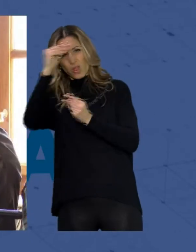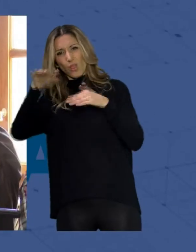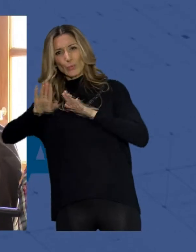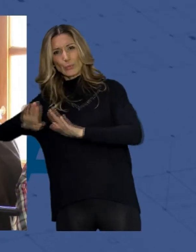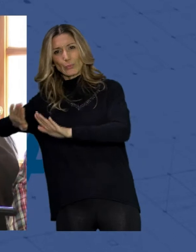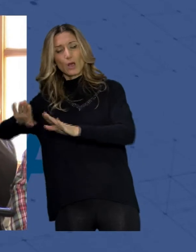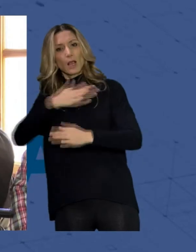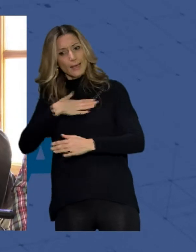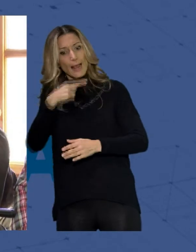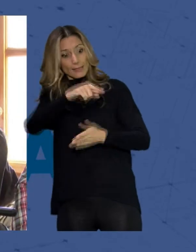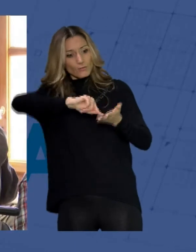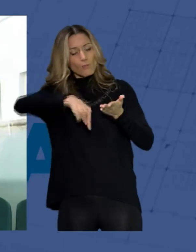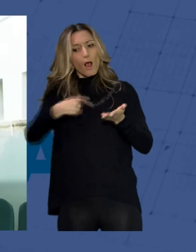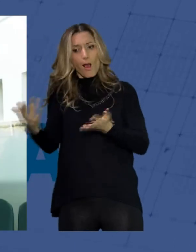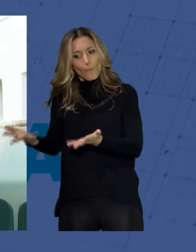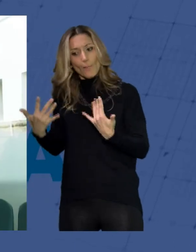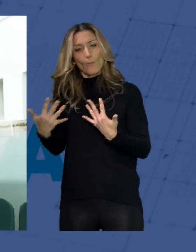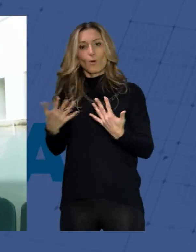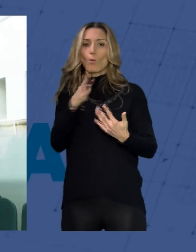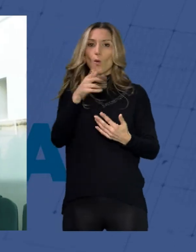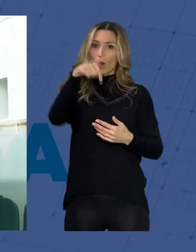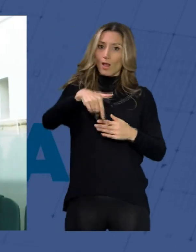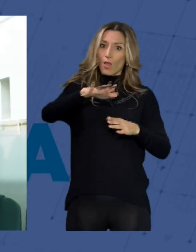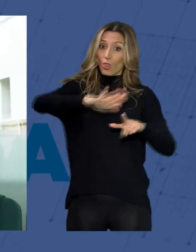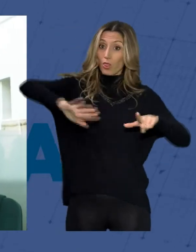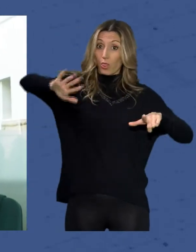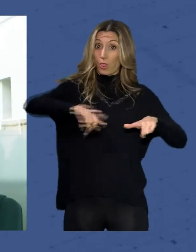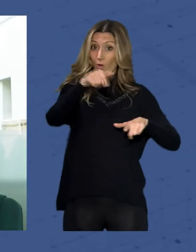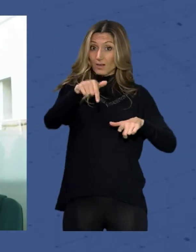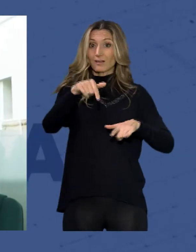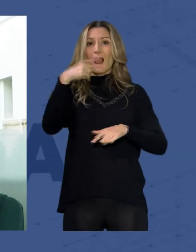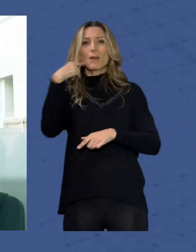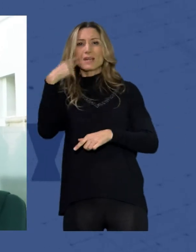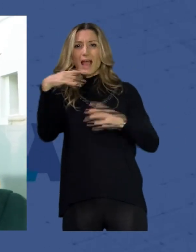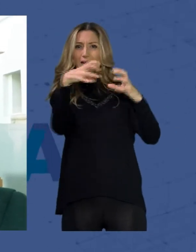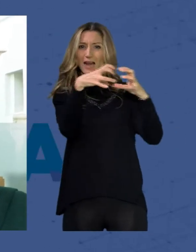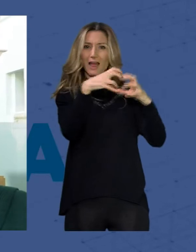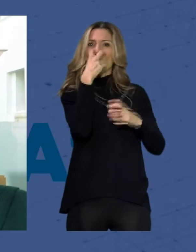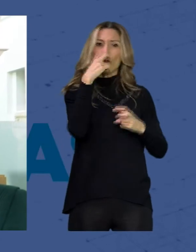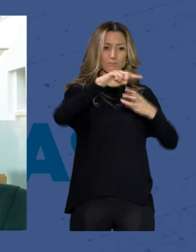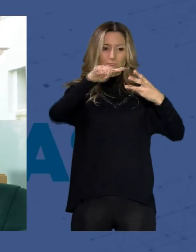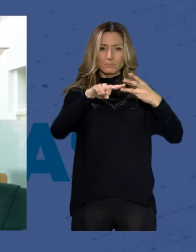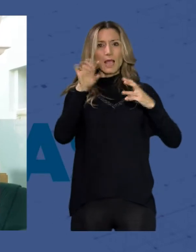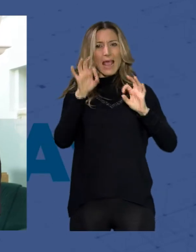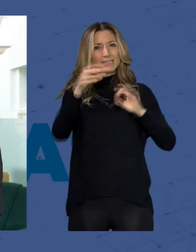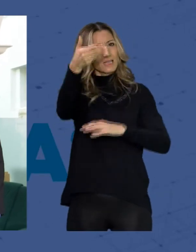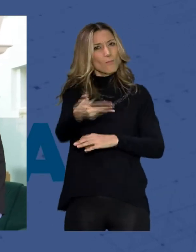alianza mostrar que el eje Granada-Guadix Almería es de los más importantes de Europa